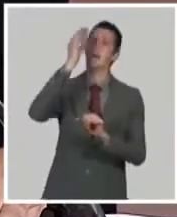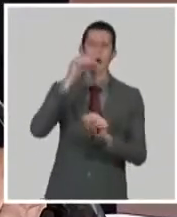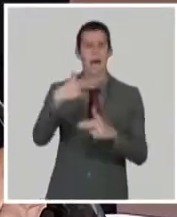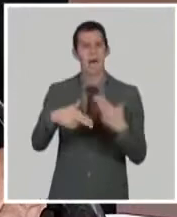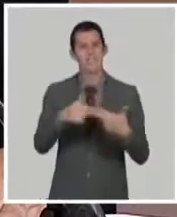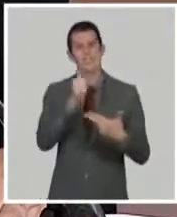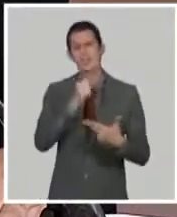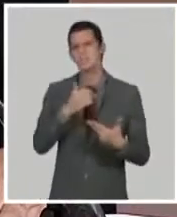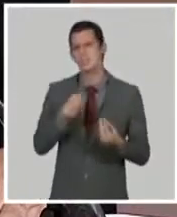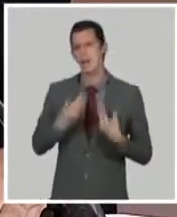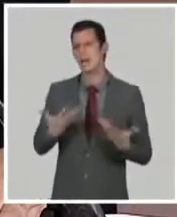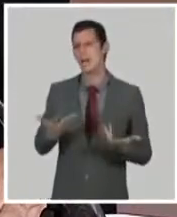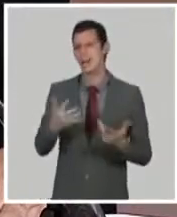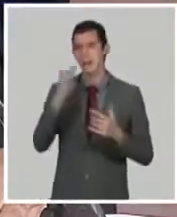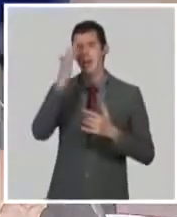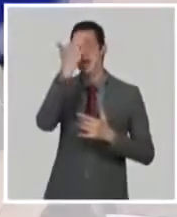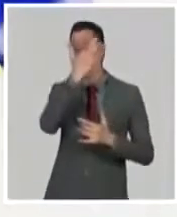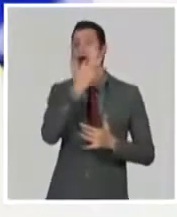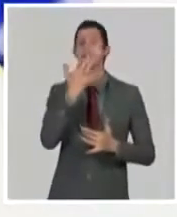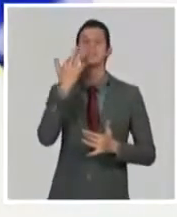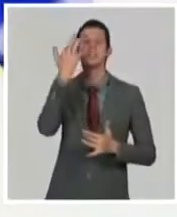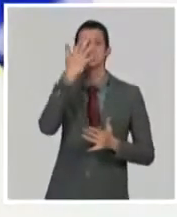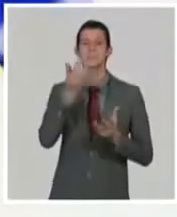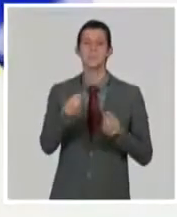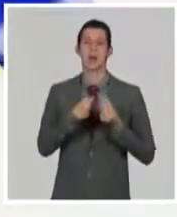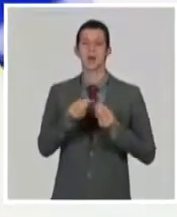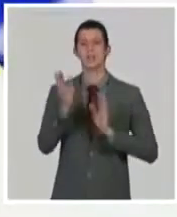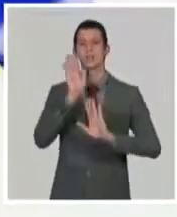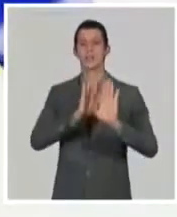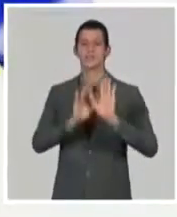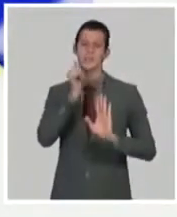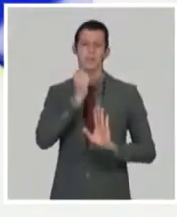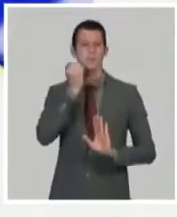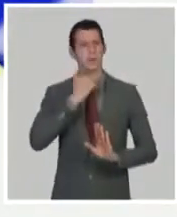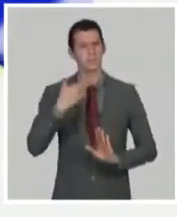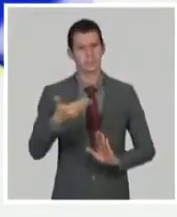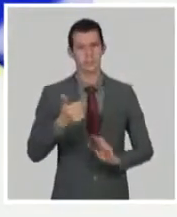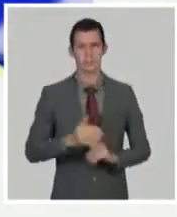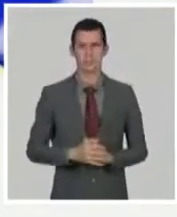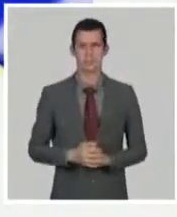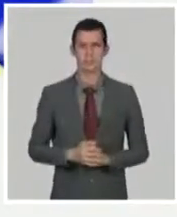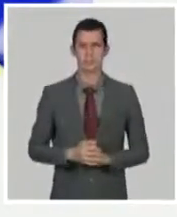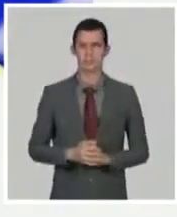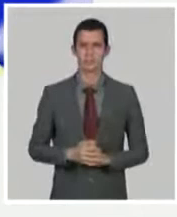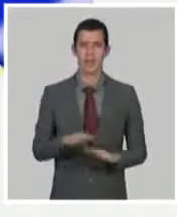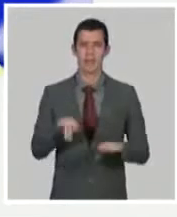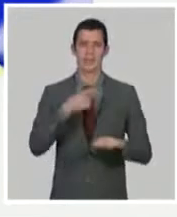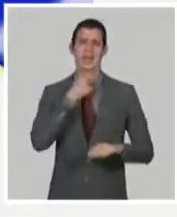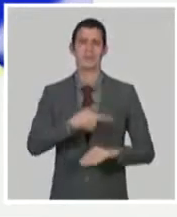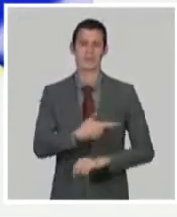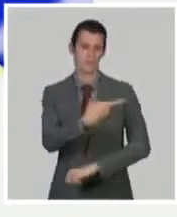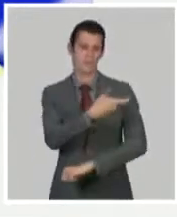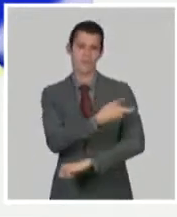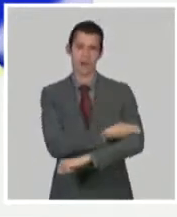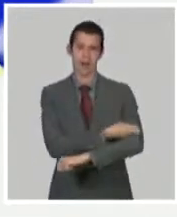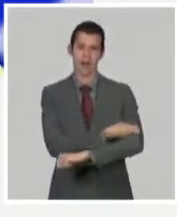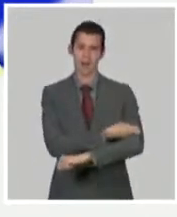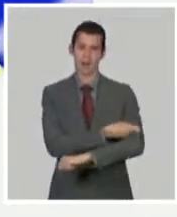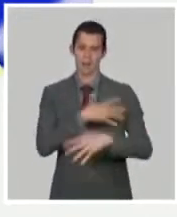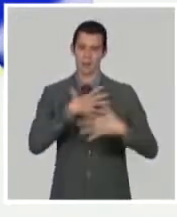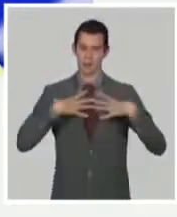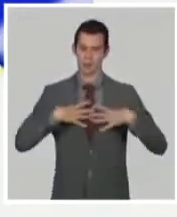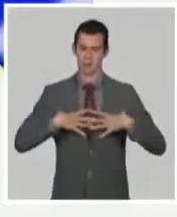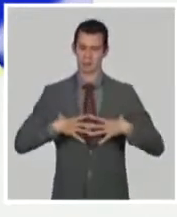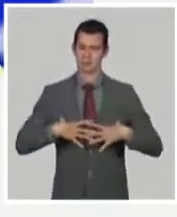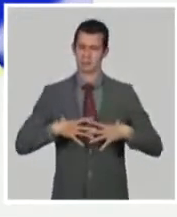mecanísticos que se han hecho, se ha visto que es que falla muchas veces la respuesta a nivel de las mucosas y por eso el virus puede